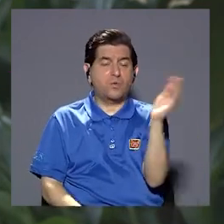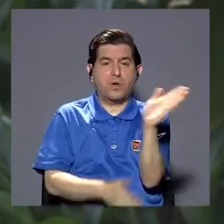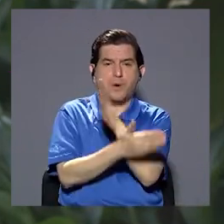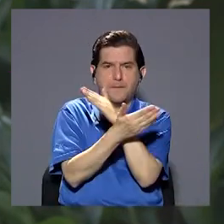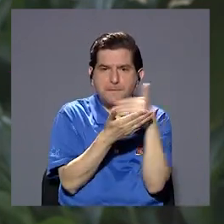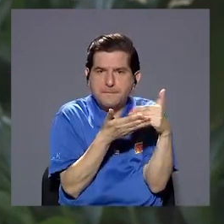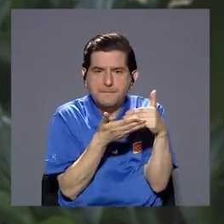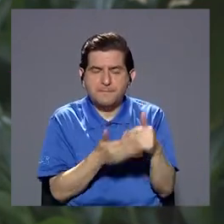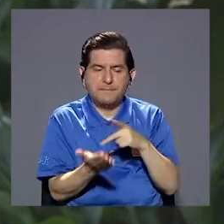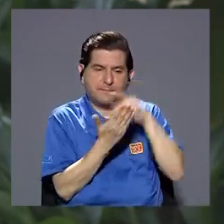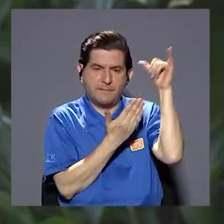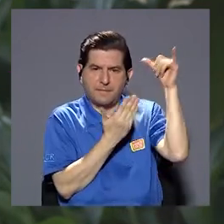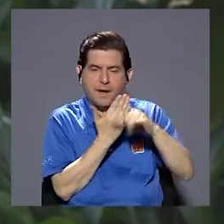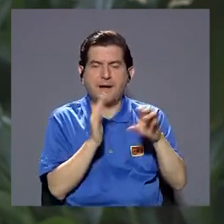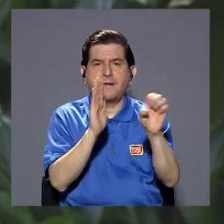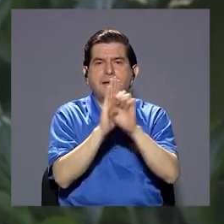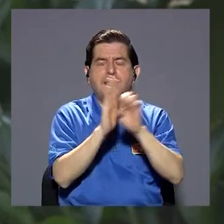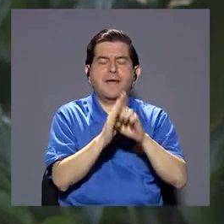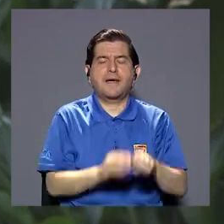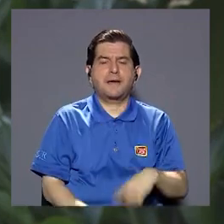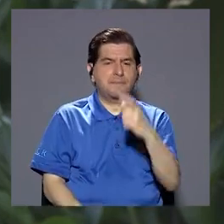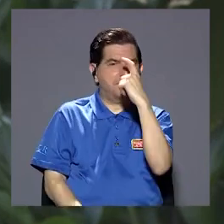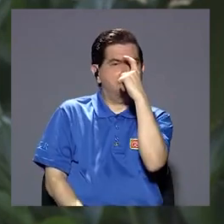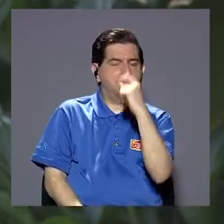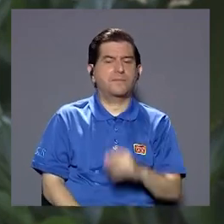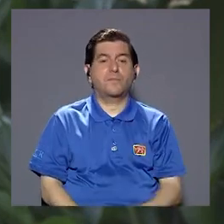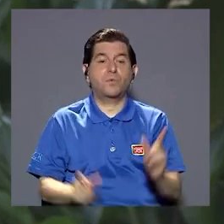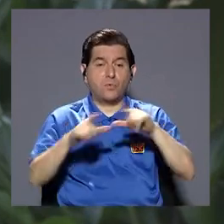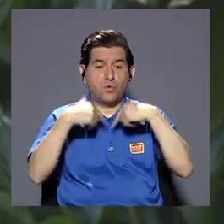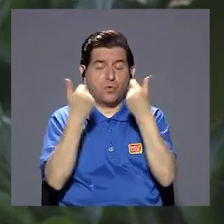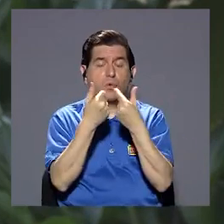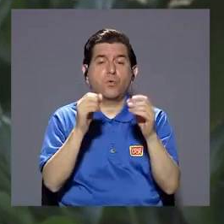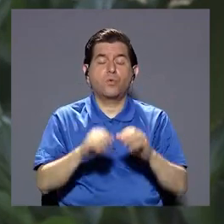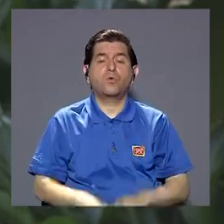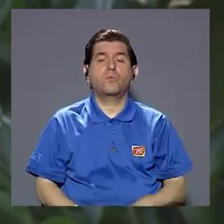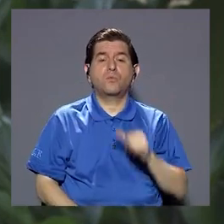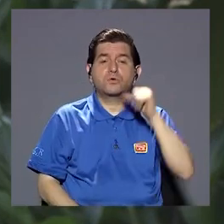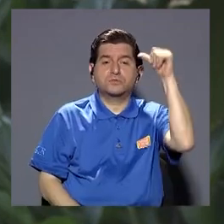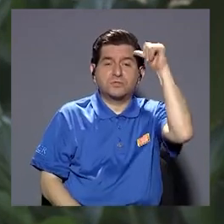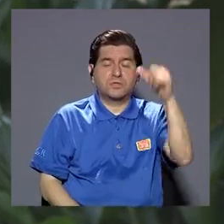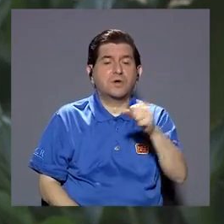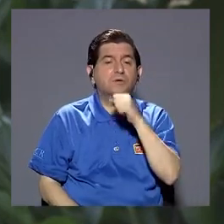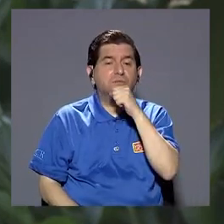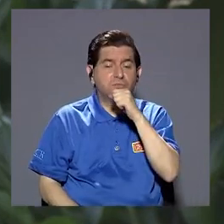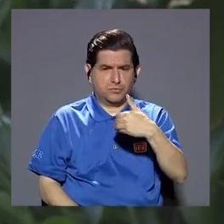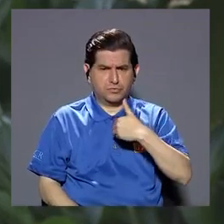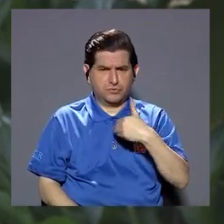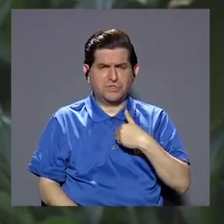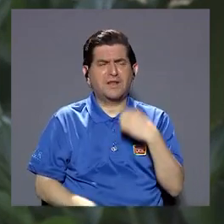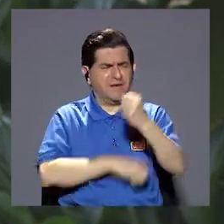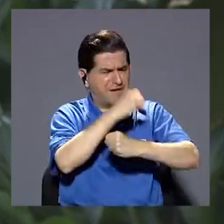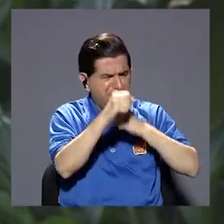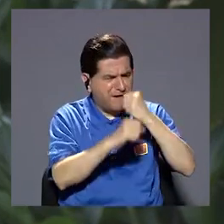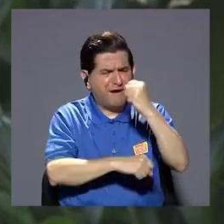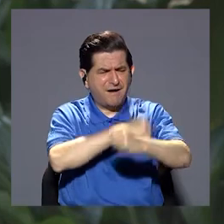ya existen en la comunidad y que tienen necesidades específicas o que nos invitan a dar alguna charla o hacer parte de ese proyecto un